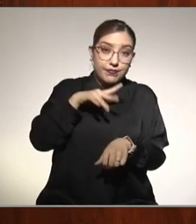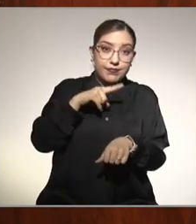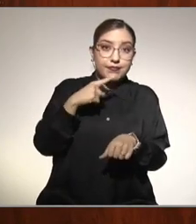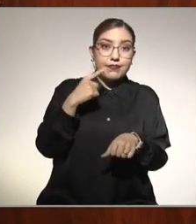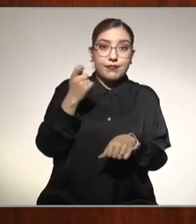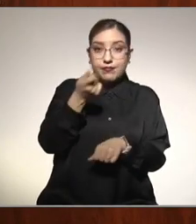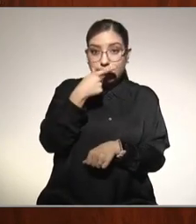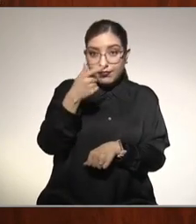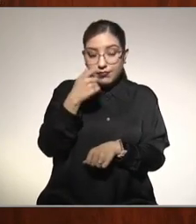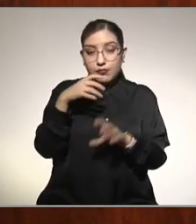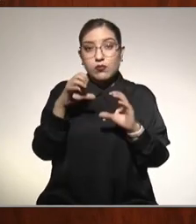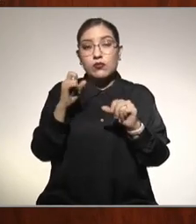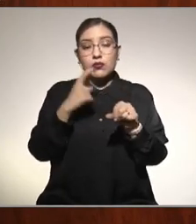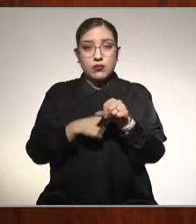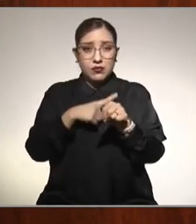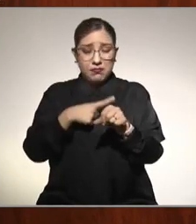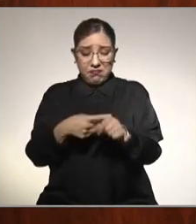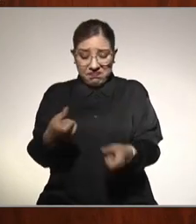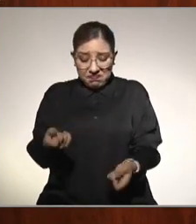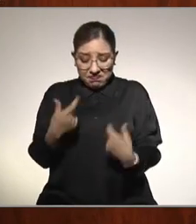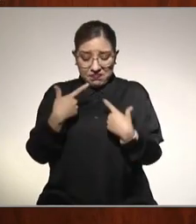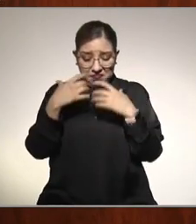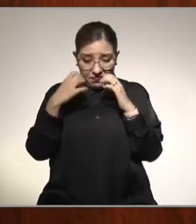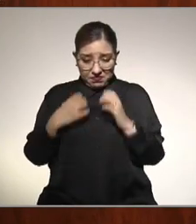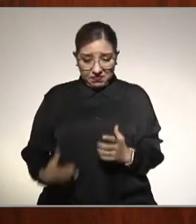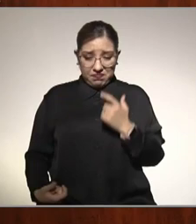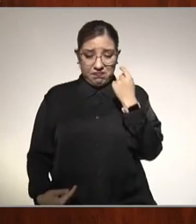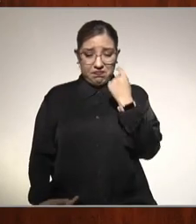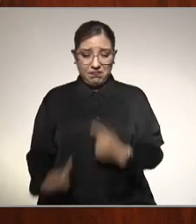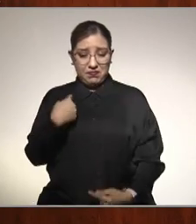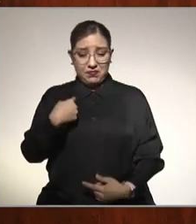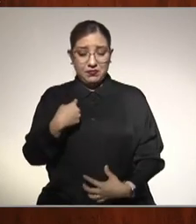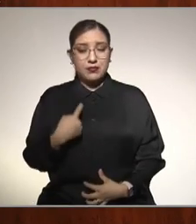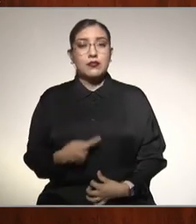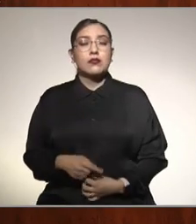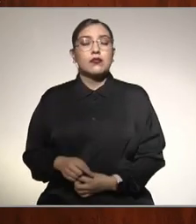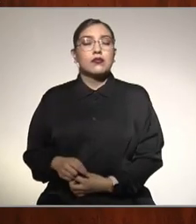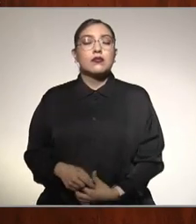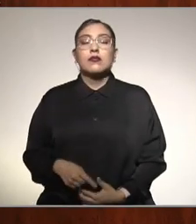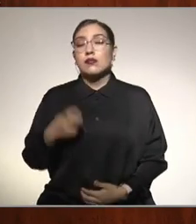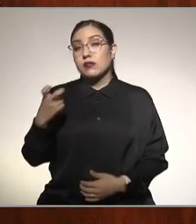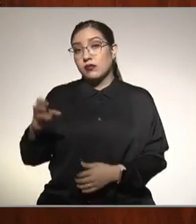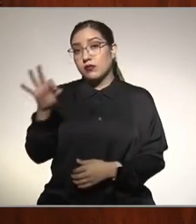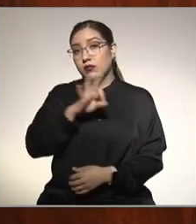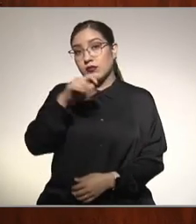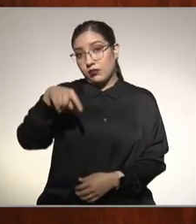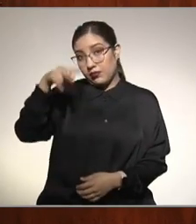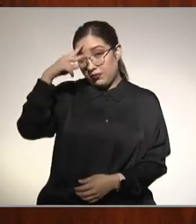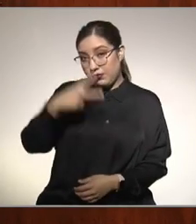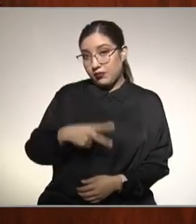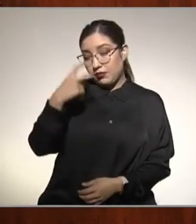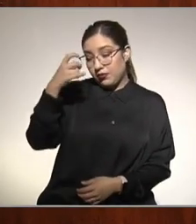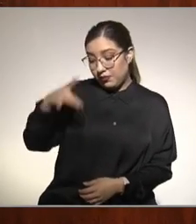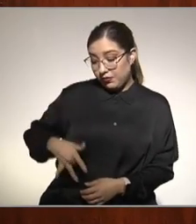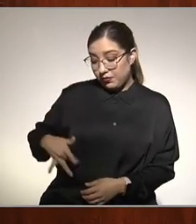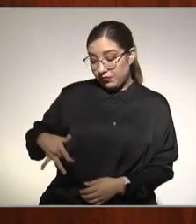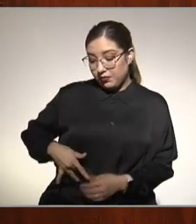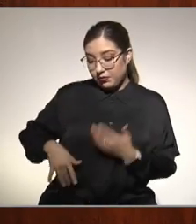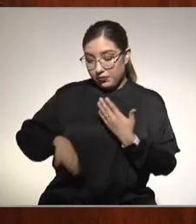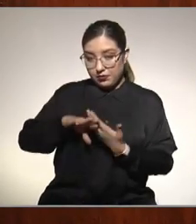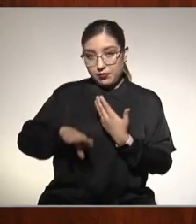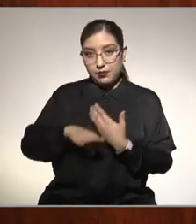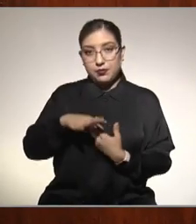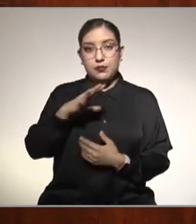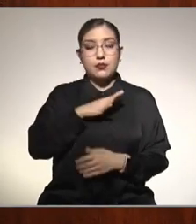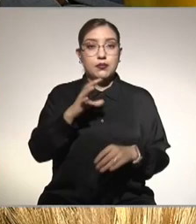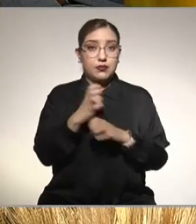enfermedades autoinmunes que en menor proporción en México pueden dañarnos el hígado. Entonces, hay varias situaciones que nos pueden afectar